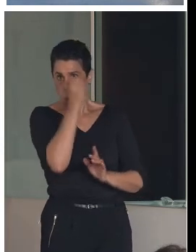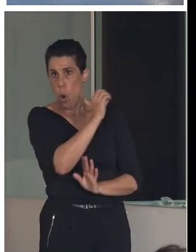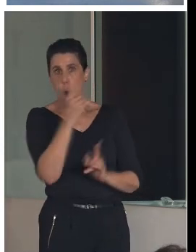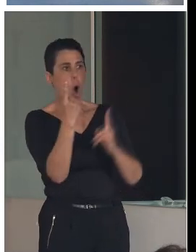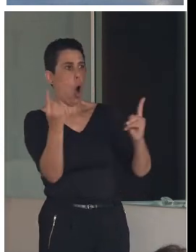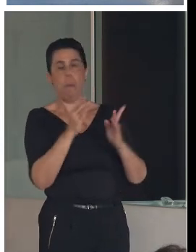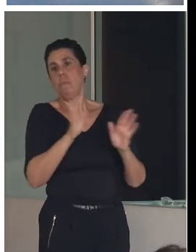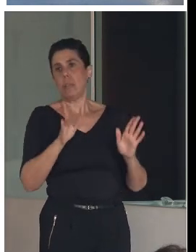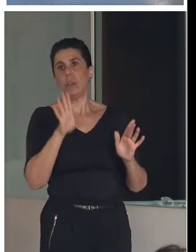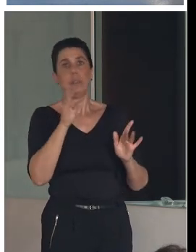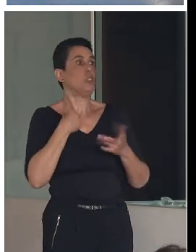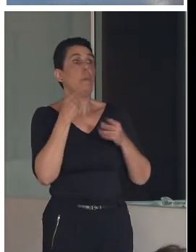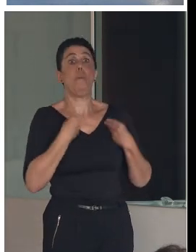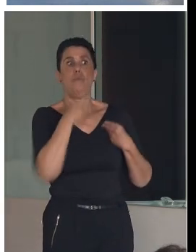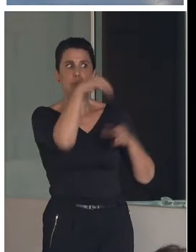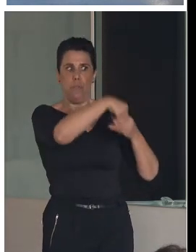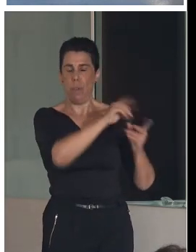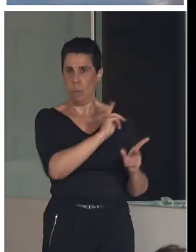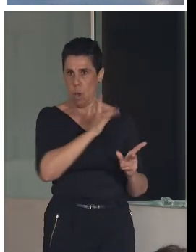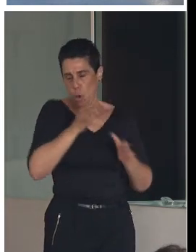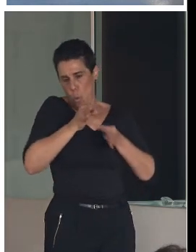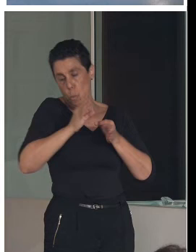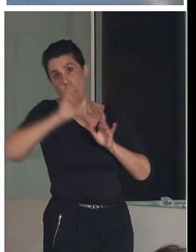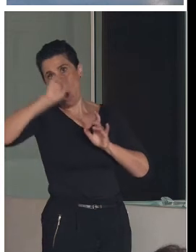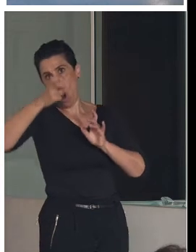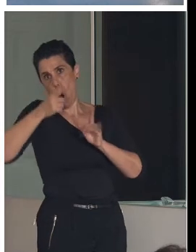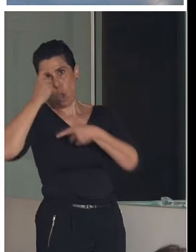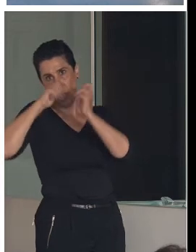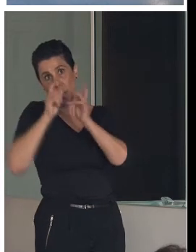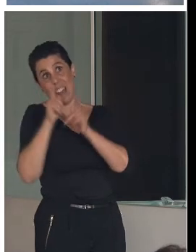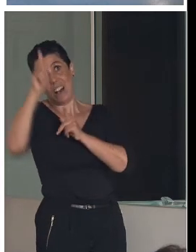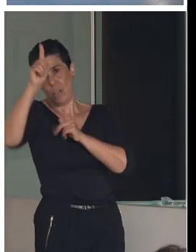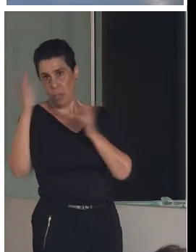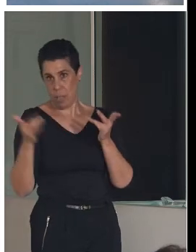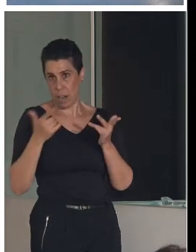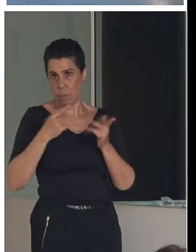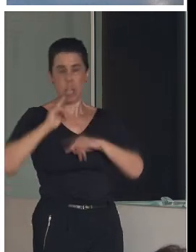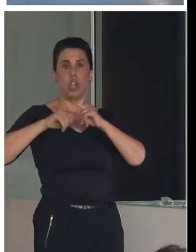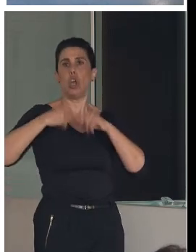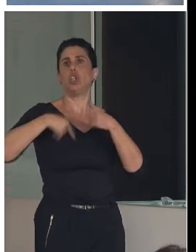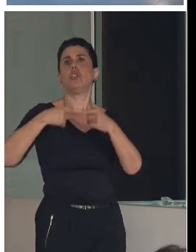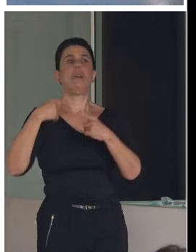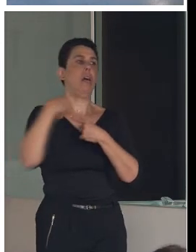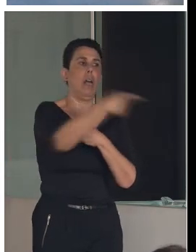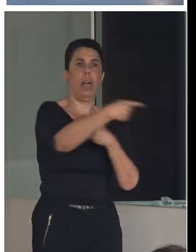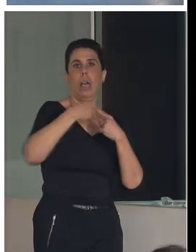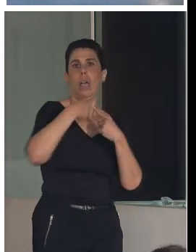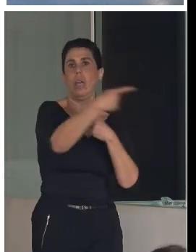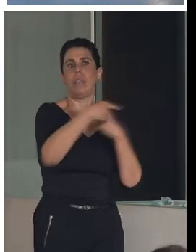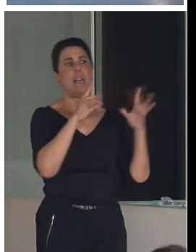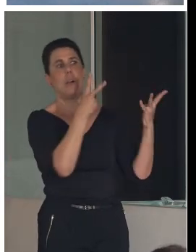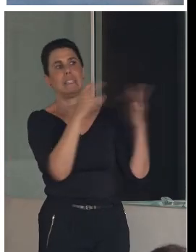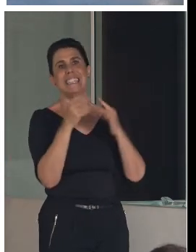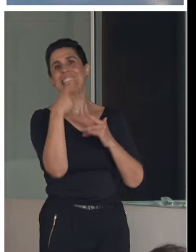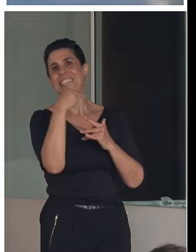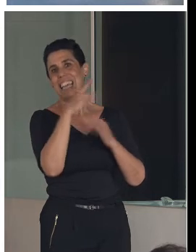en otro pueblo, un poquito más arriba de Zaragoza, y me desplazo todas las veces que haga falta, hay 70 kilómetros de